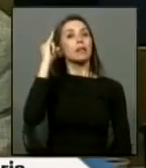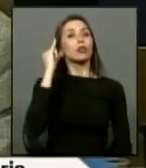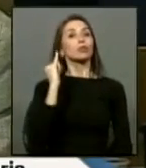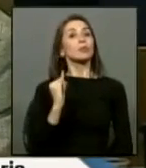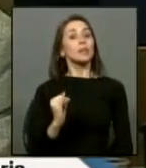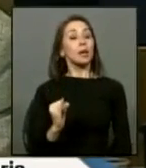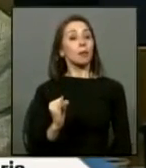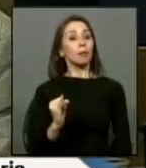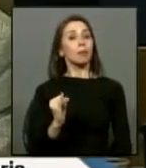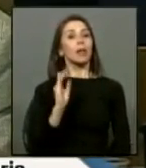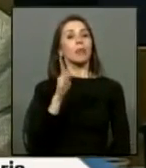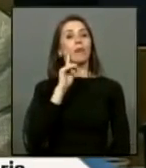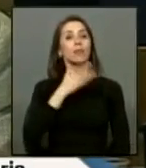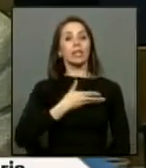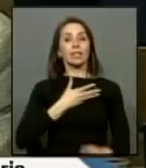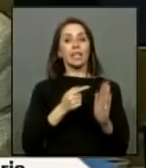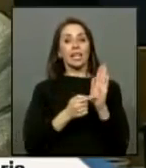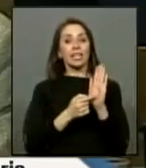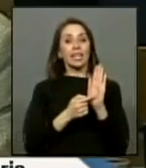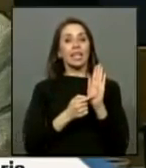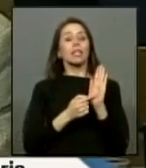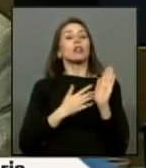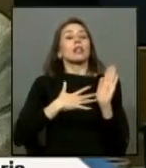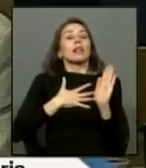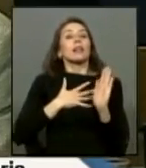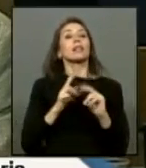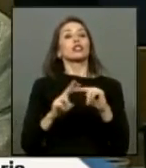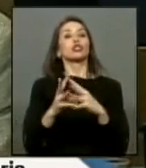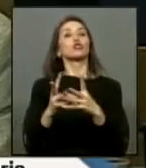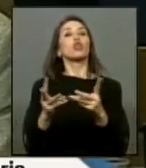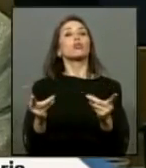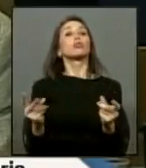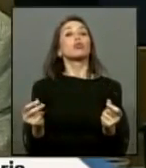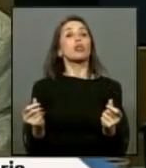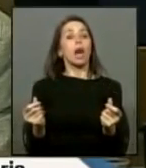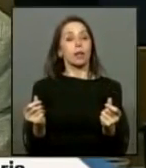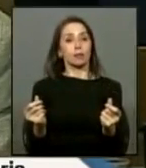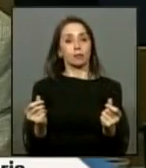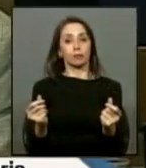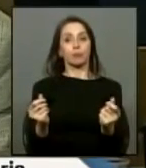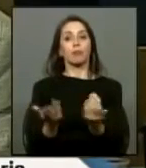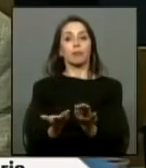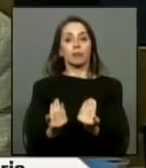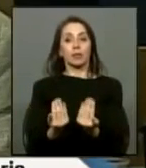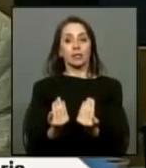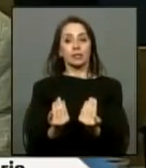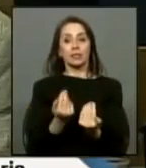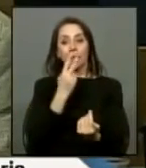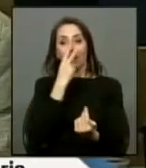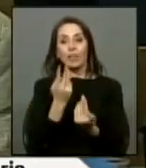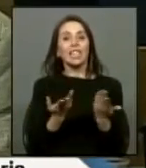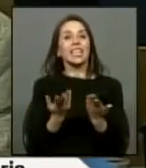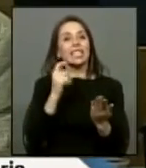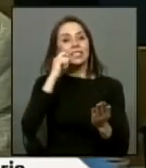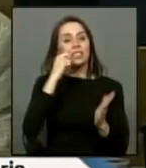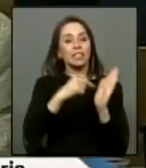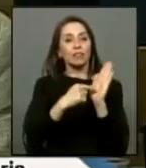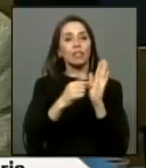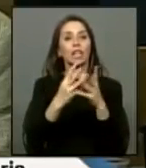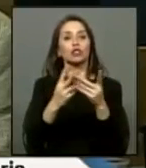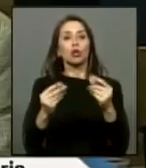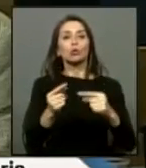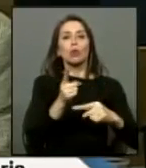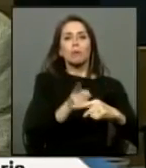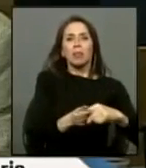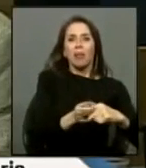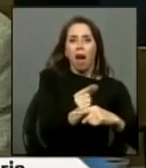tengan una vocación de solución es decir es necesario ver qué sentido tiene una solución parcial